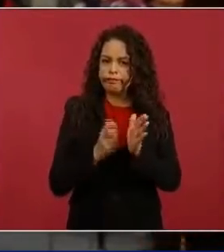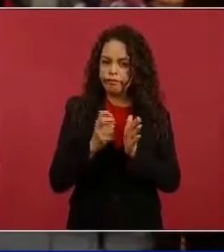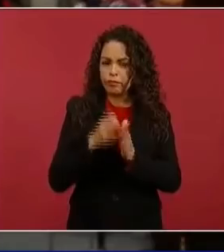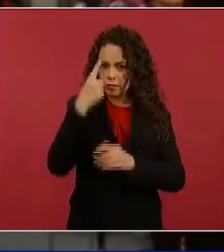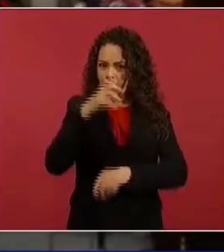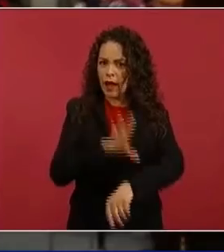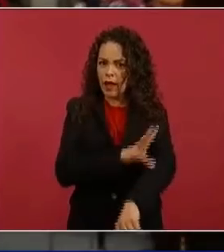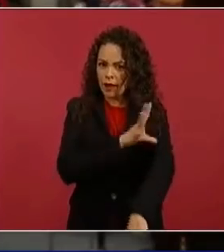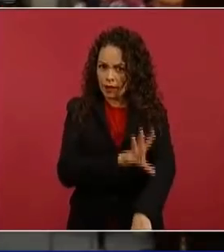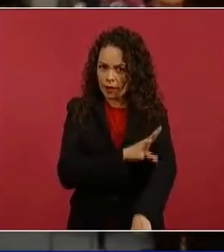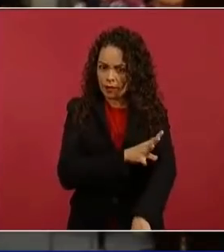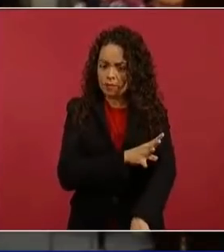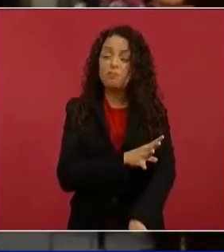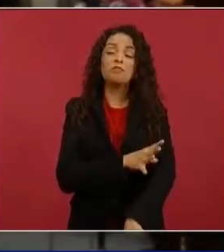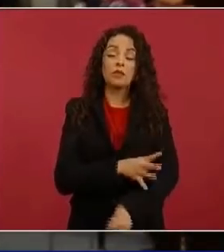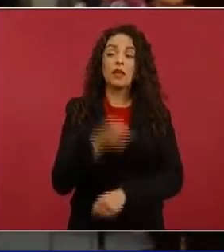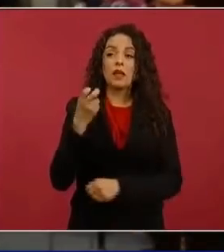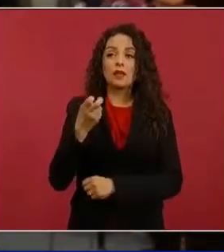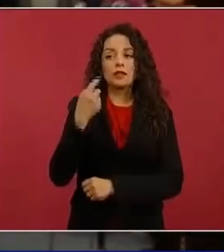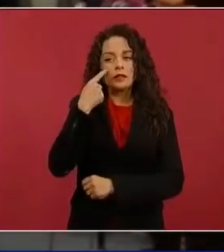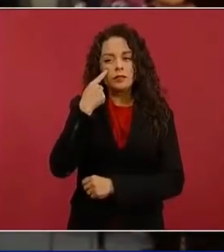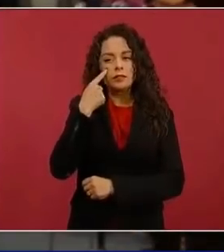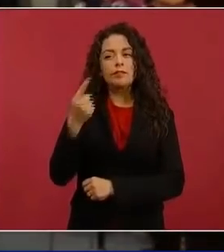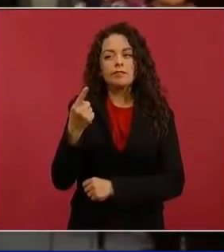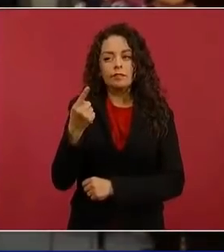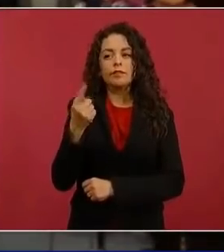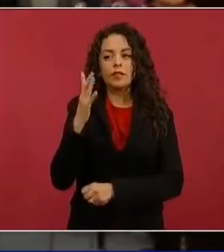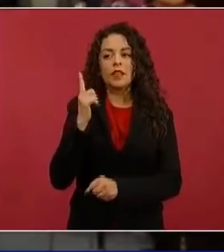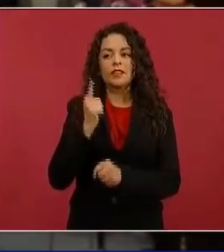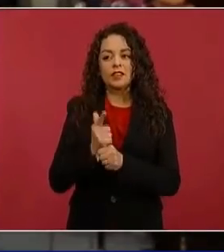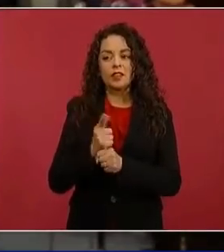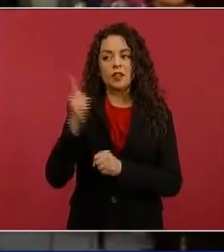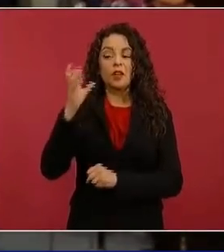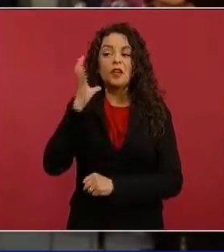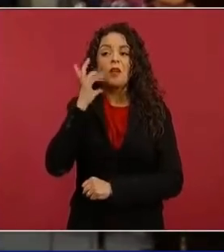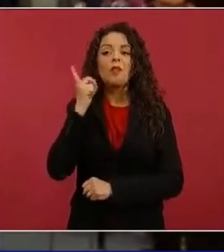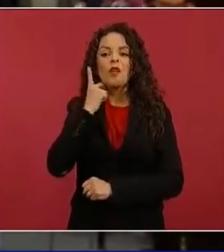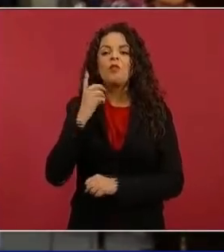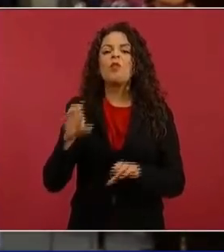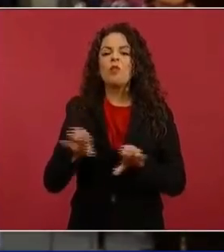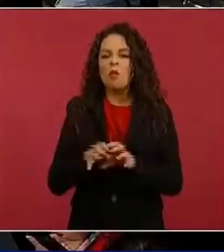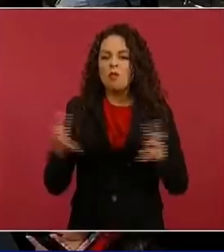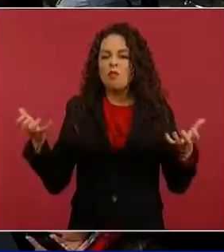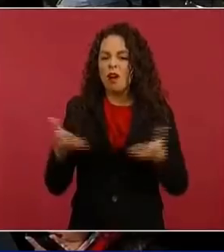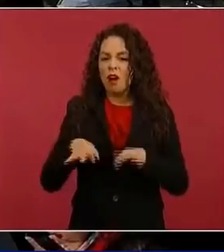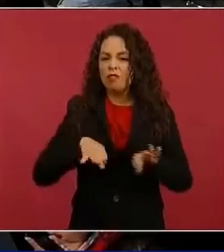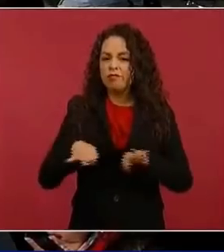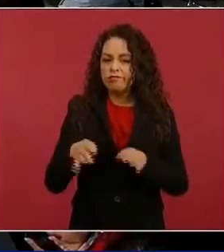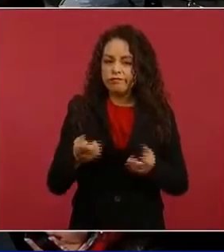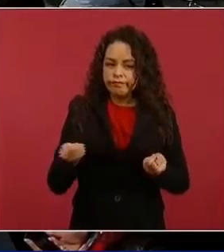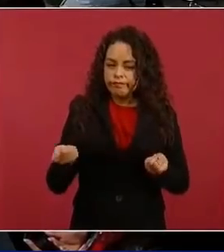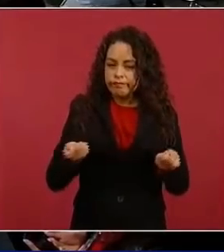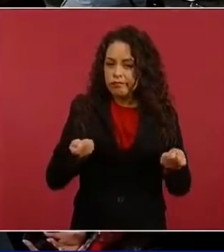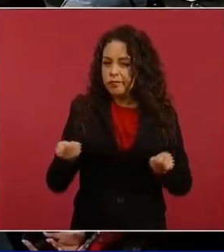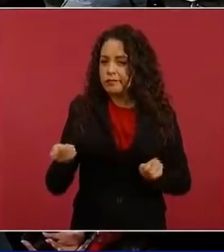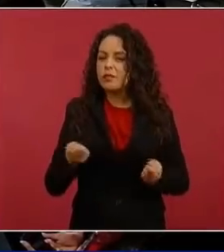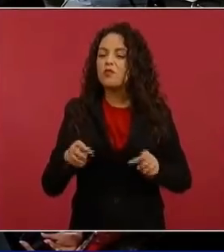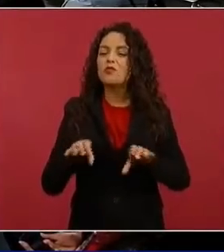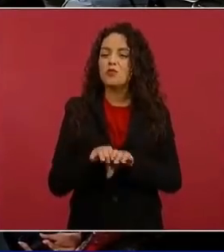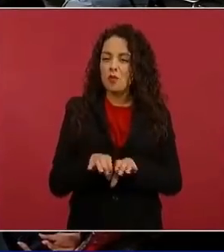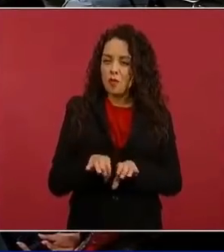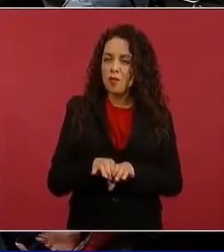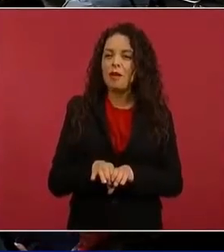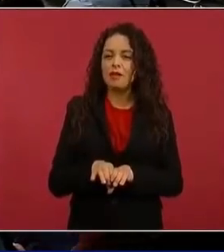podemos ver cómo se van a estar manejando las cosas en la Cámara de Diputados y en este caso, que es